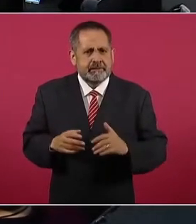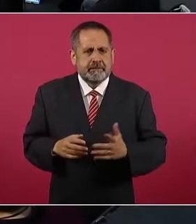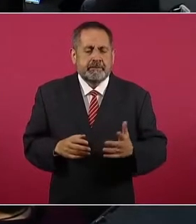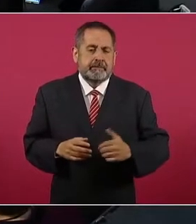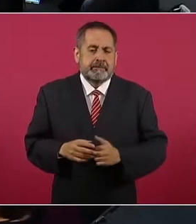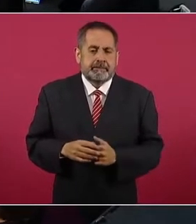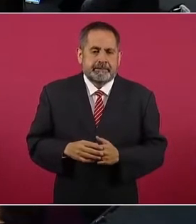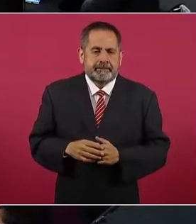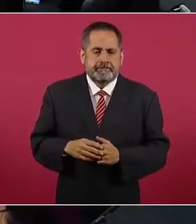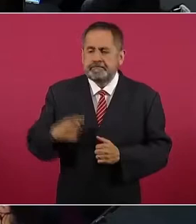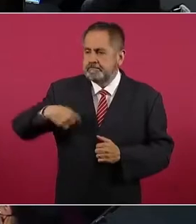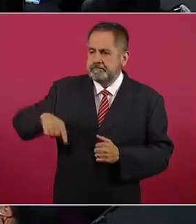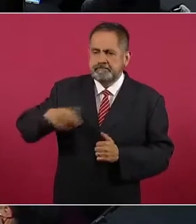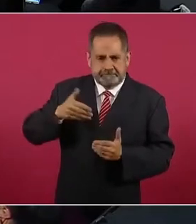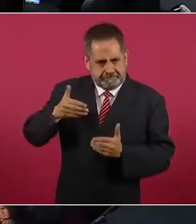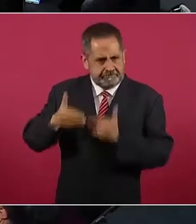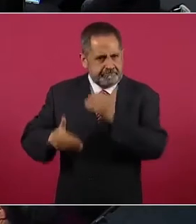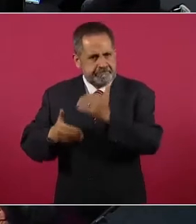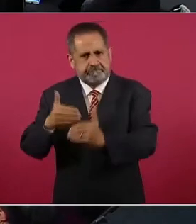que avancemos